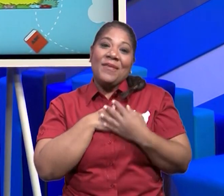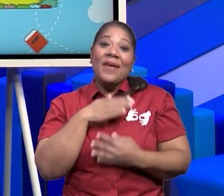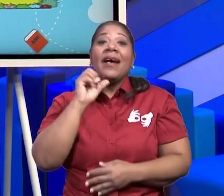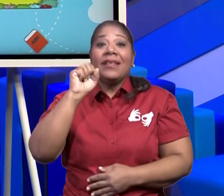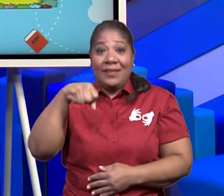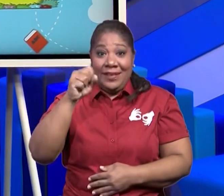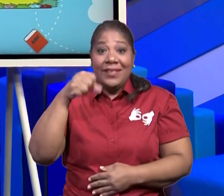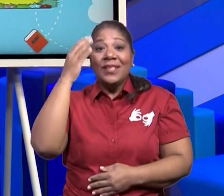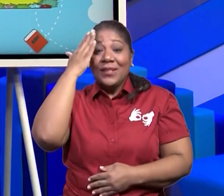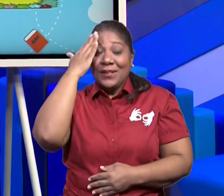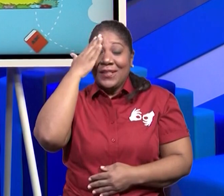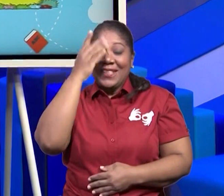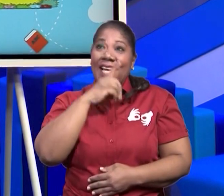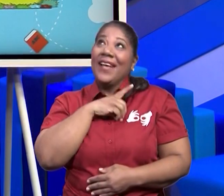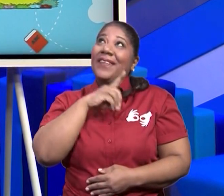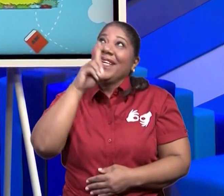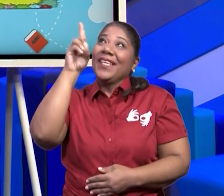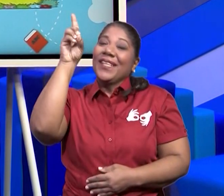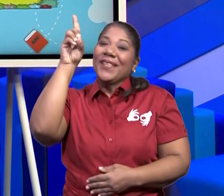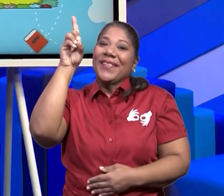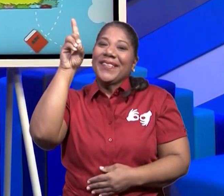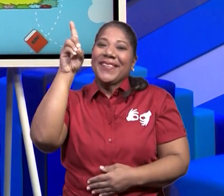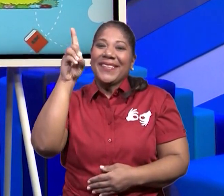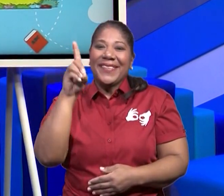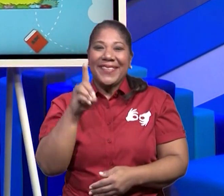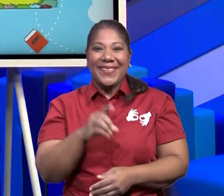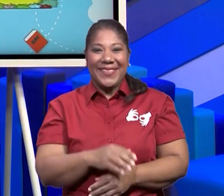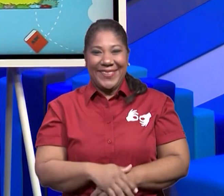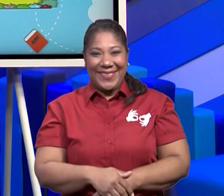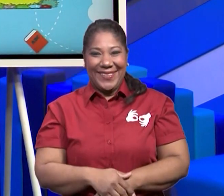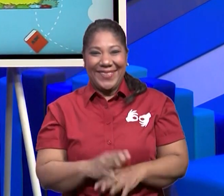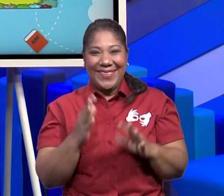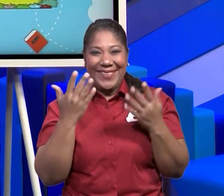alma. Y eso lo sabe Dios.